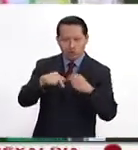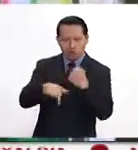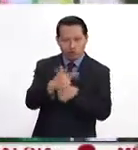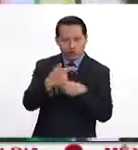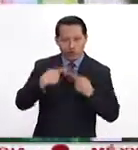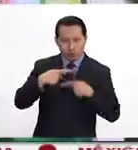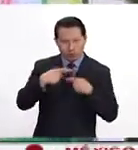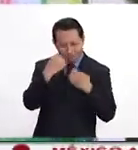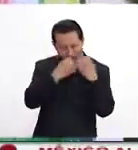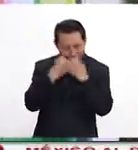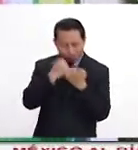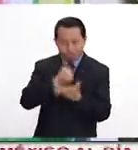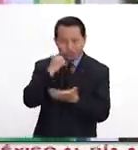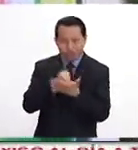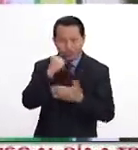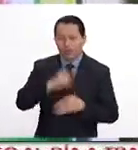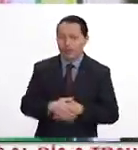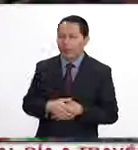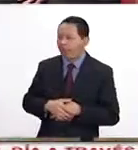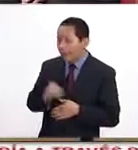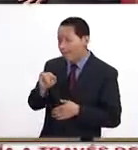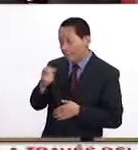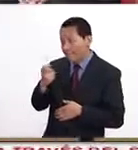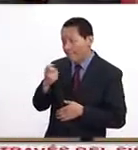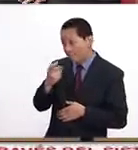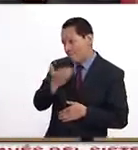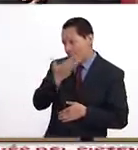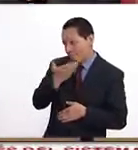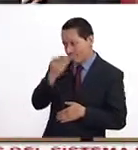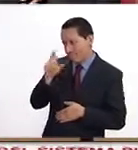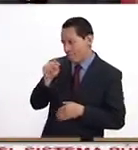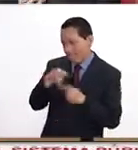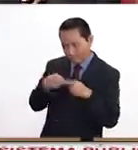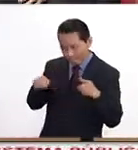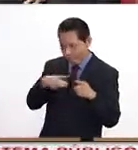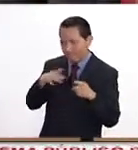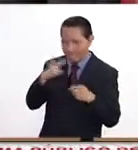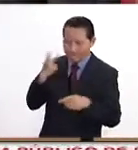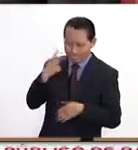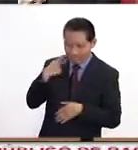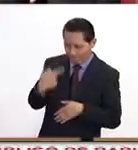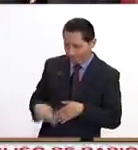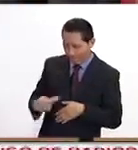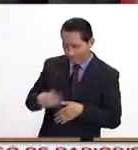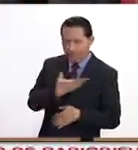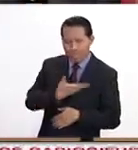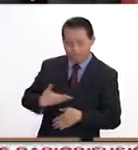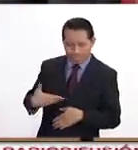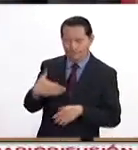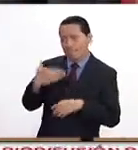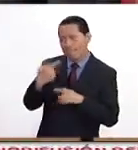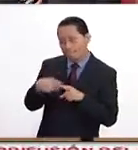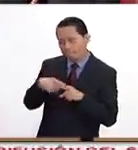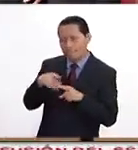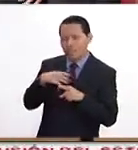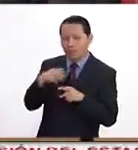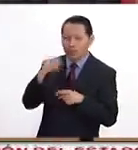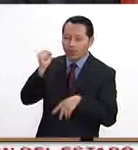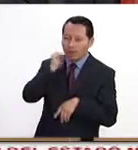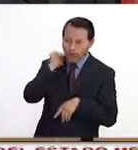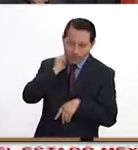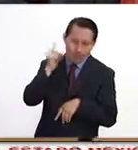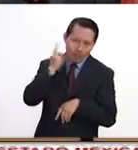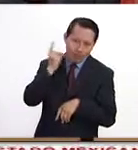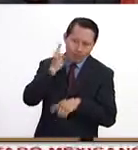lo podemos visualizar como estamos acostumbrados a visualizar nuestros sistemas políticos, ya sean presidencialistas o parlamentarios